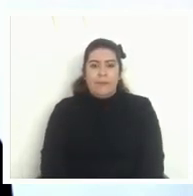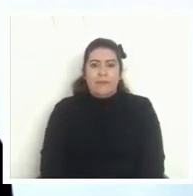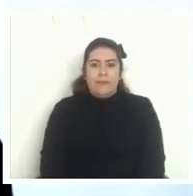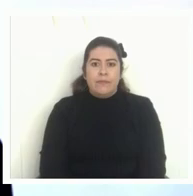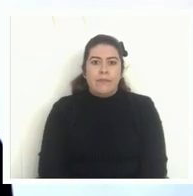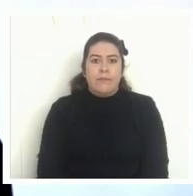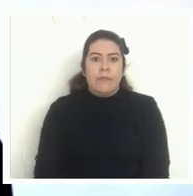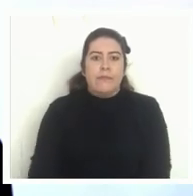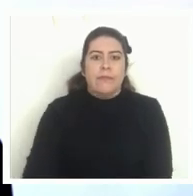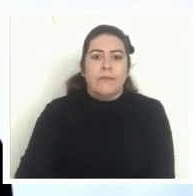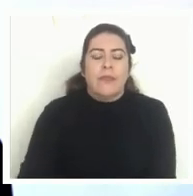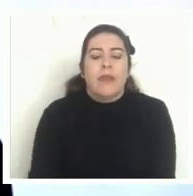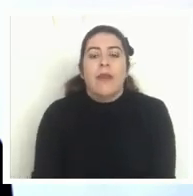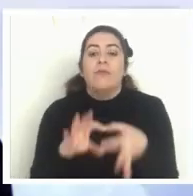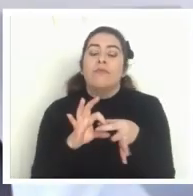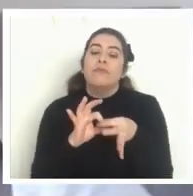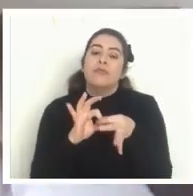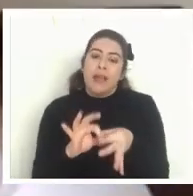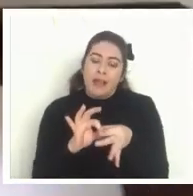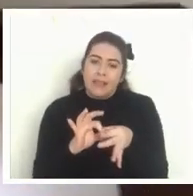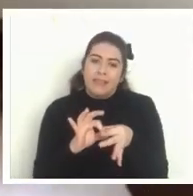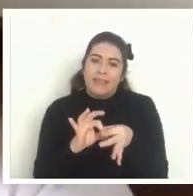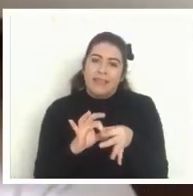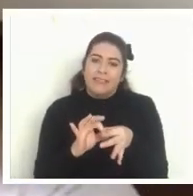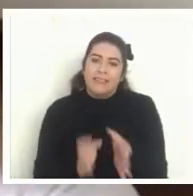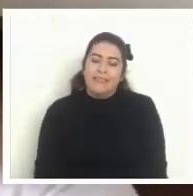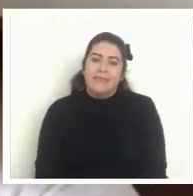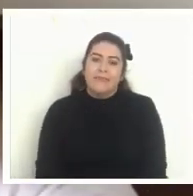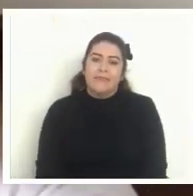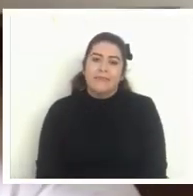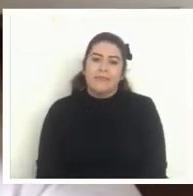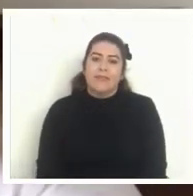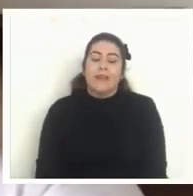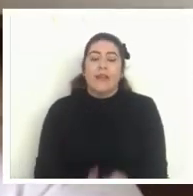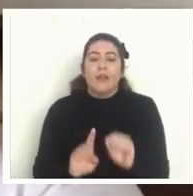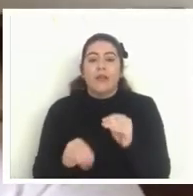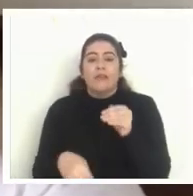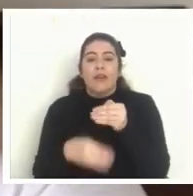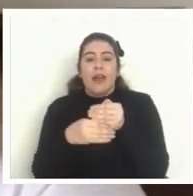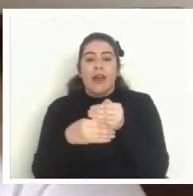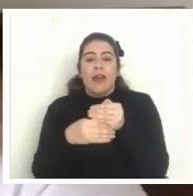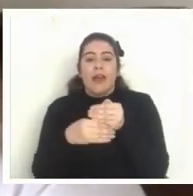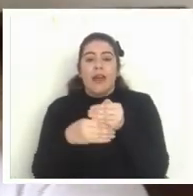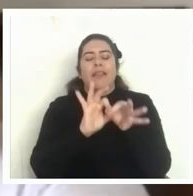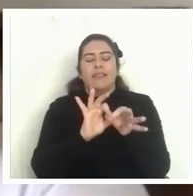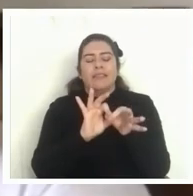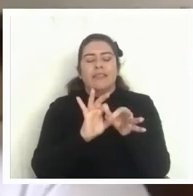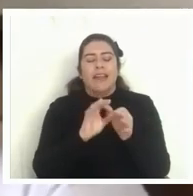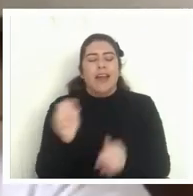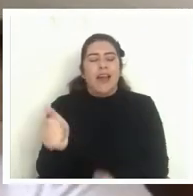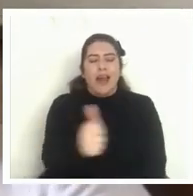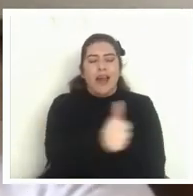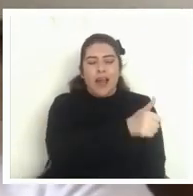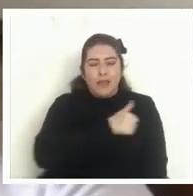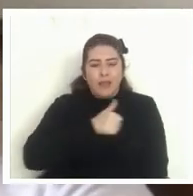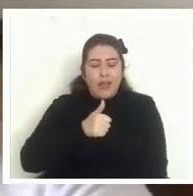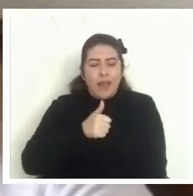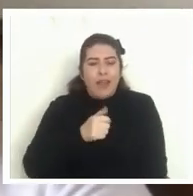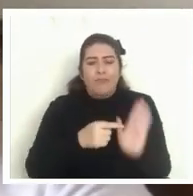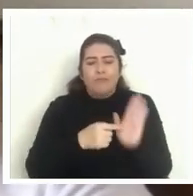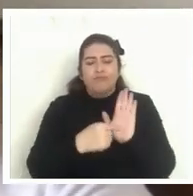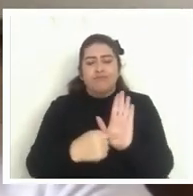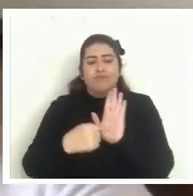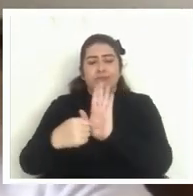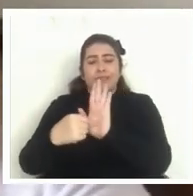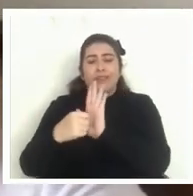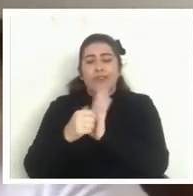muchas gracias y nuevamente me gustaría agradecer a todas las presentaciones siempre son tan